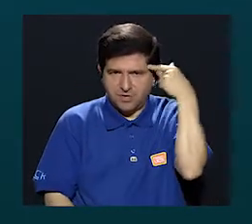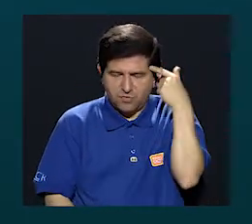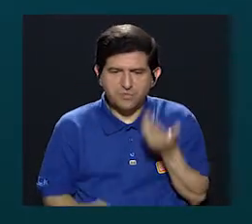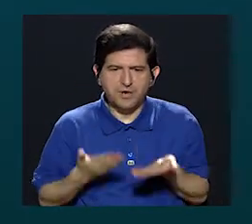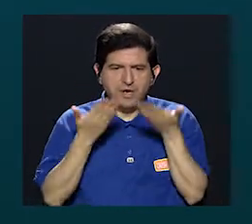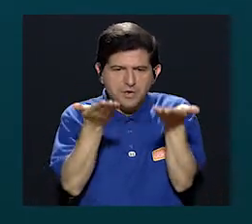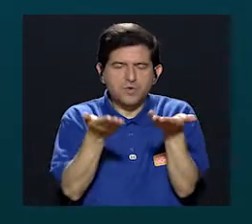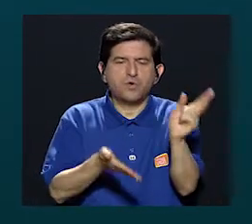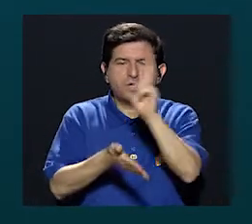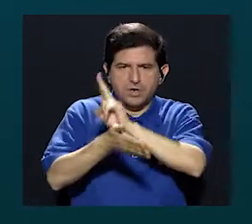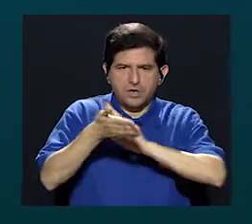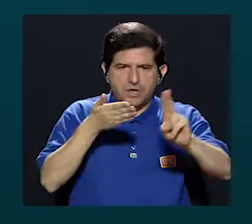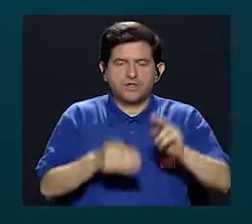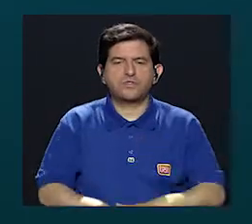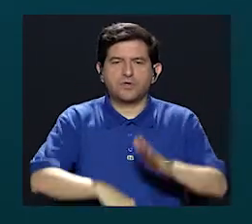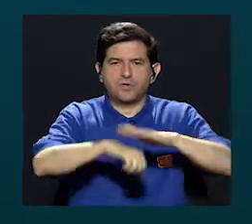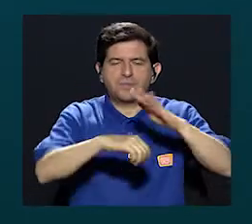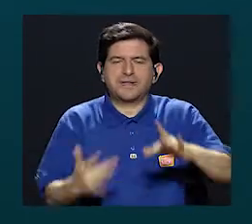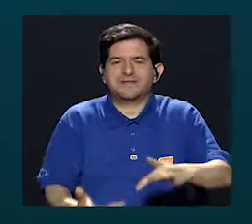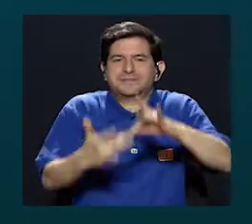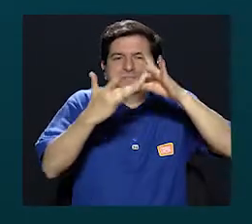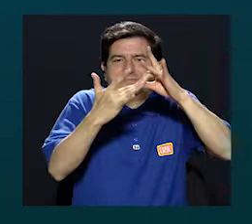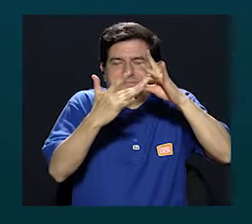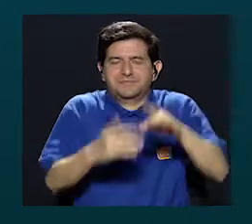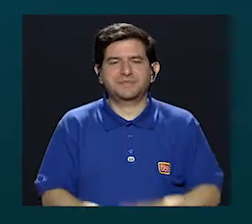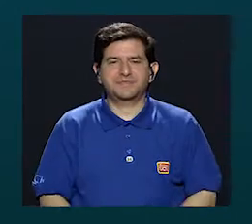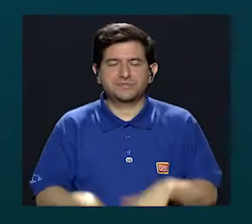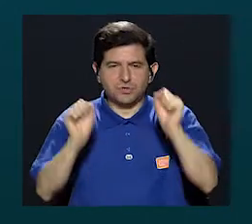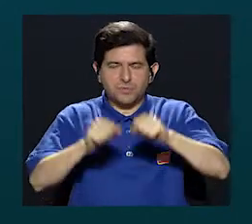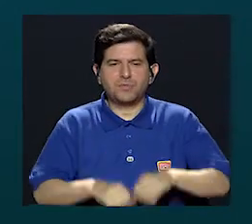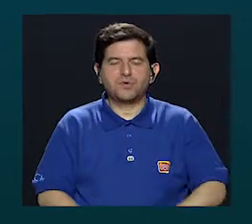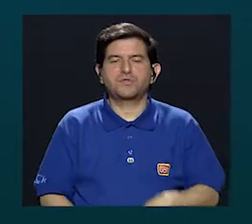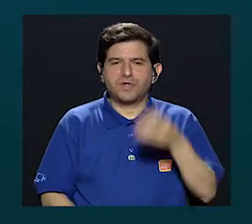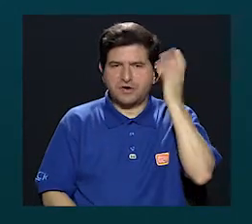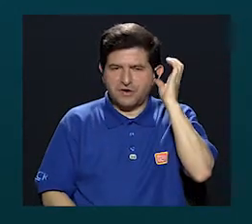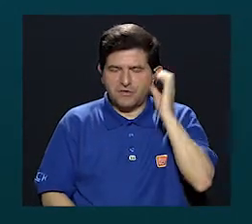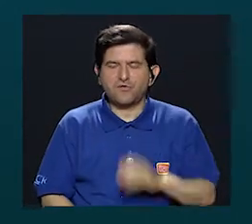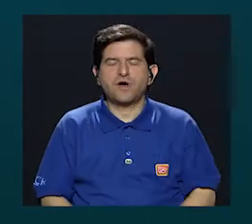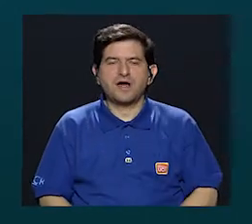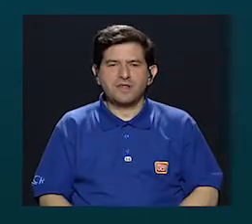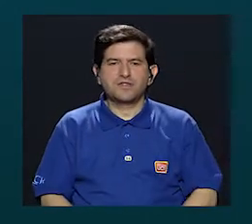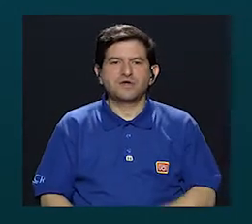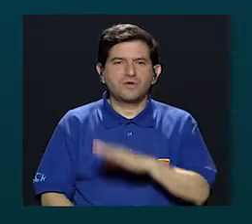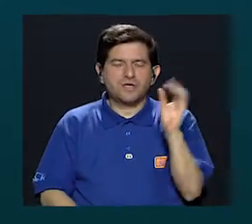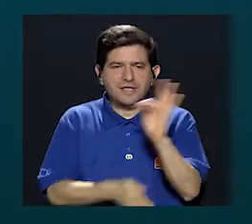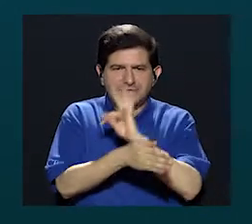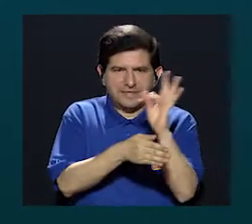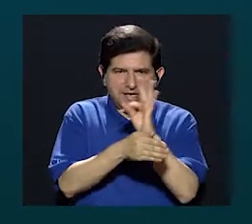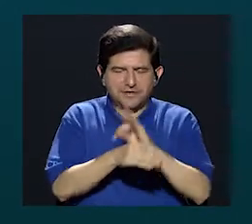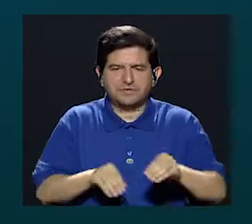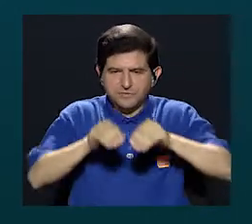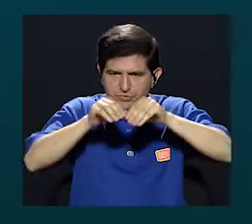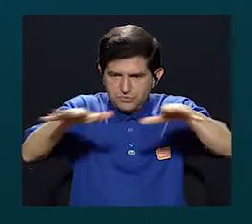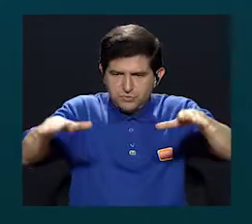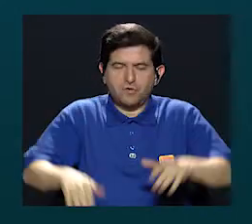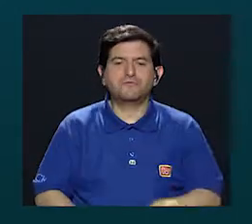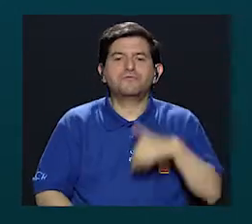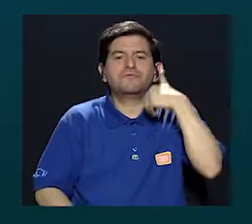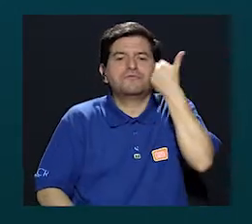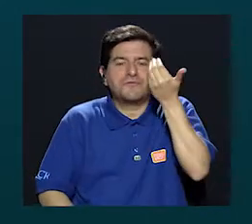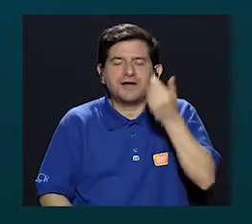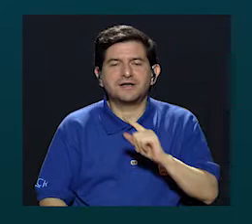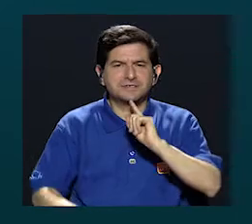le brindó a la universidad una concesión especial para la radiodifusión sonora y televisiva, con el fin de facilitar